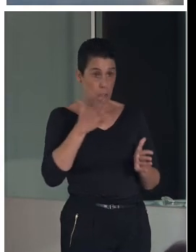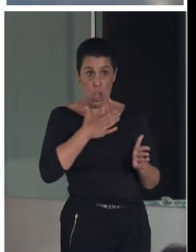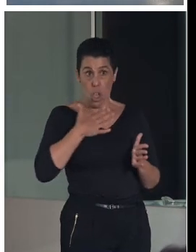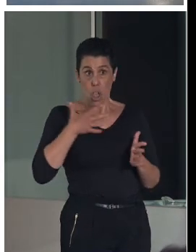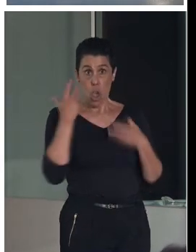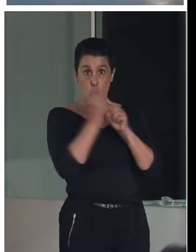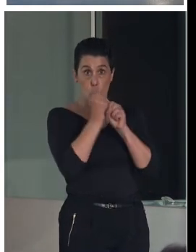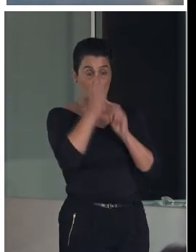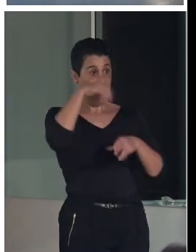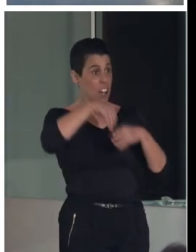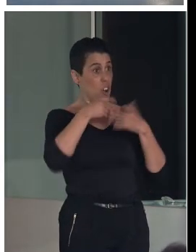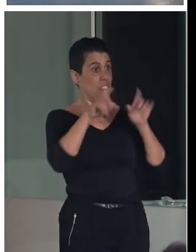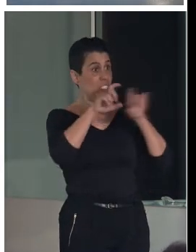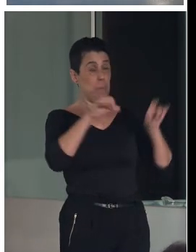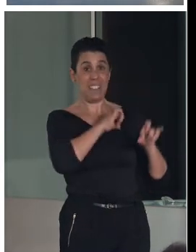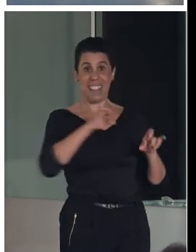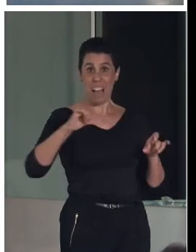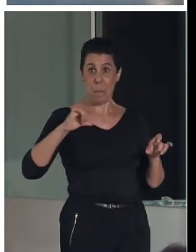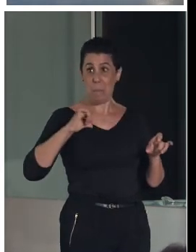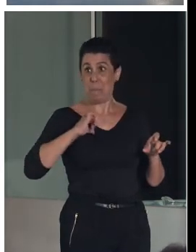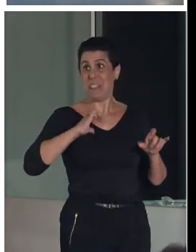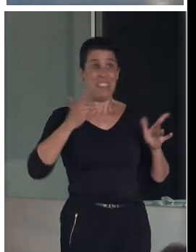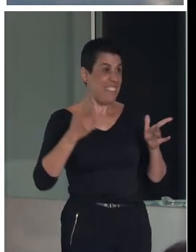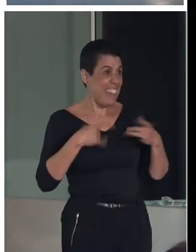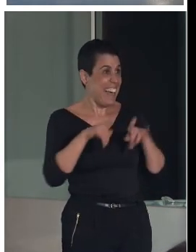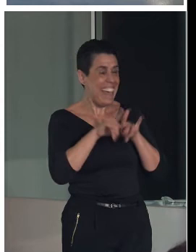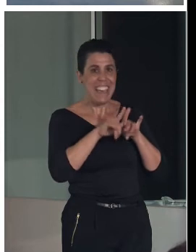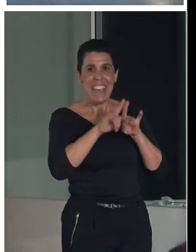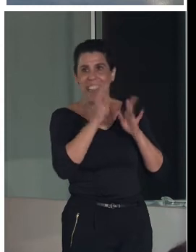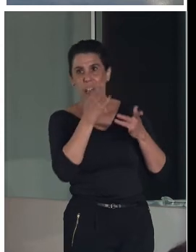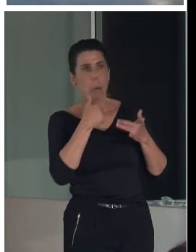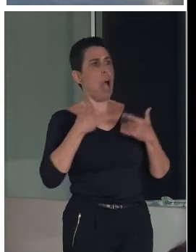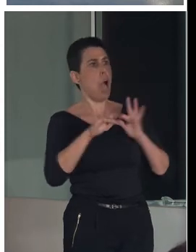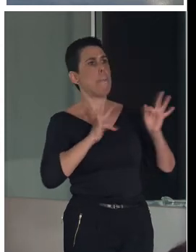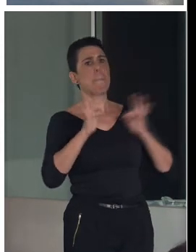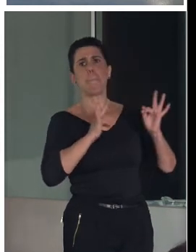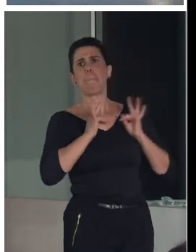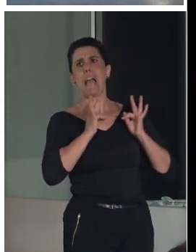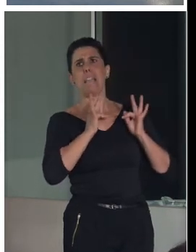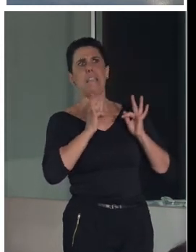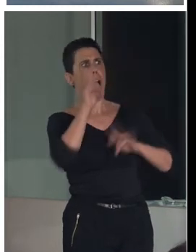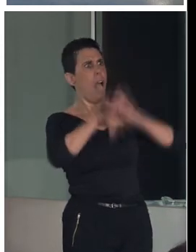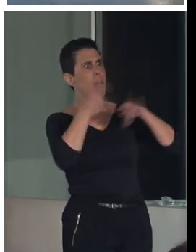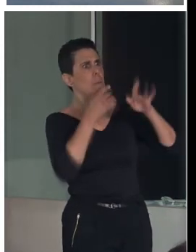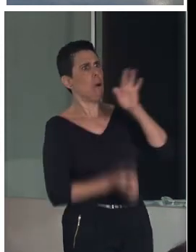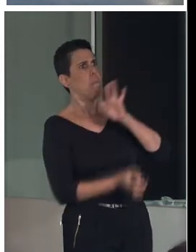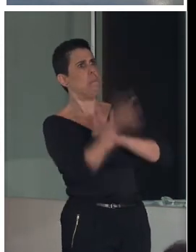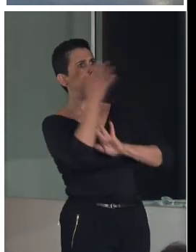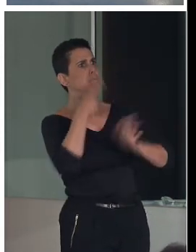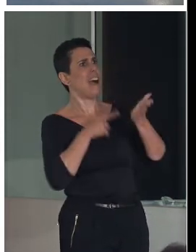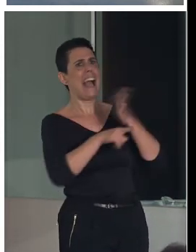de esos gestores de patrimonio cultural que surgen de los másters, de la universidad,